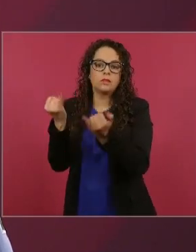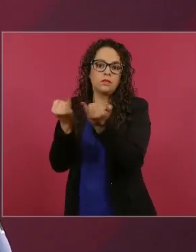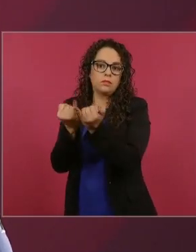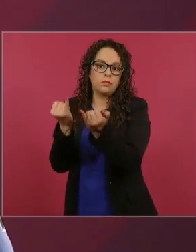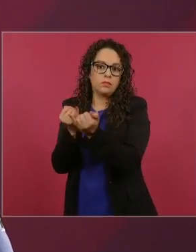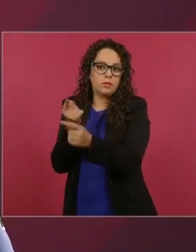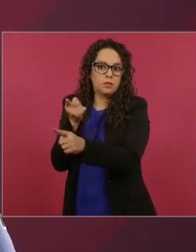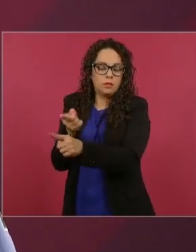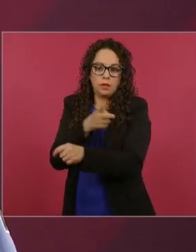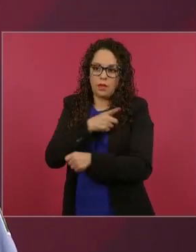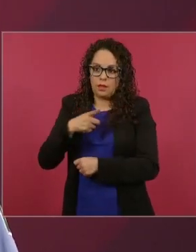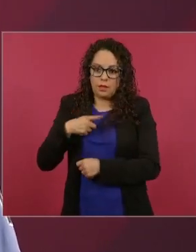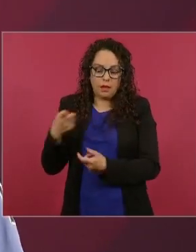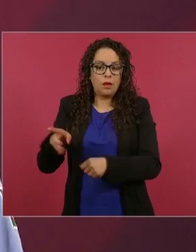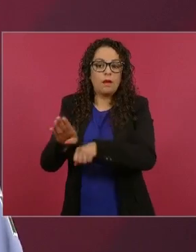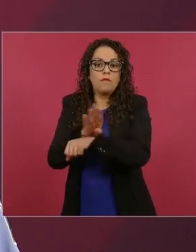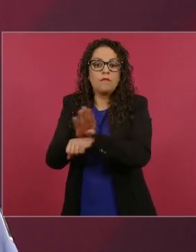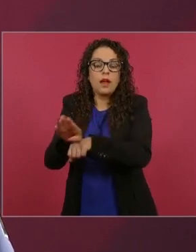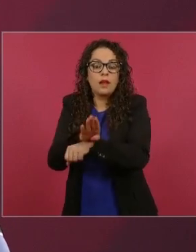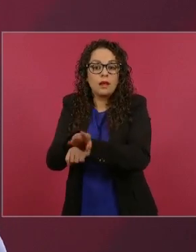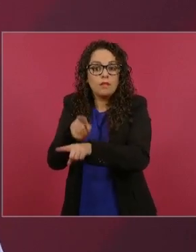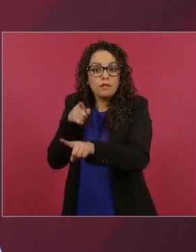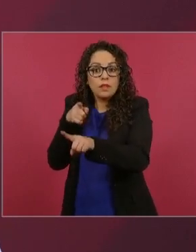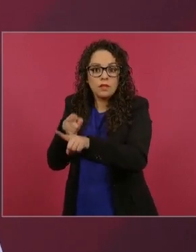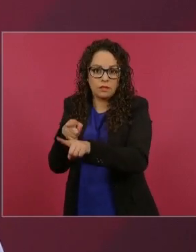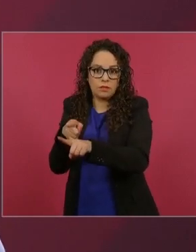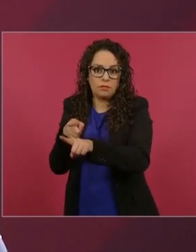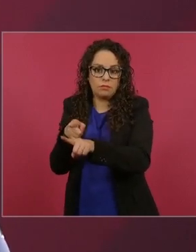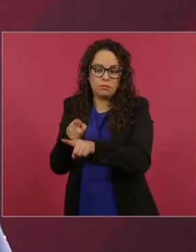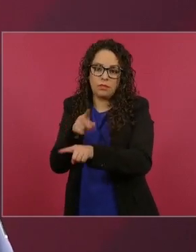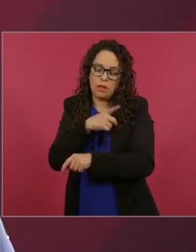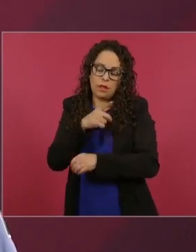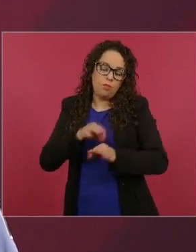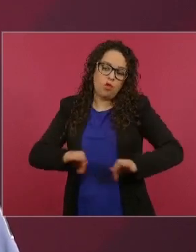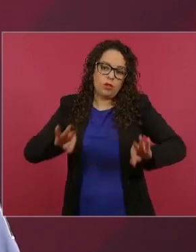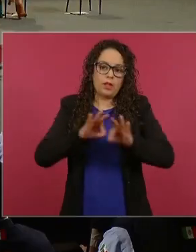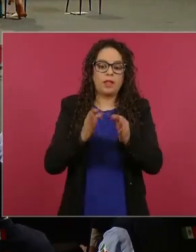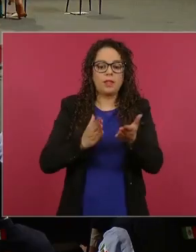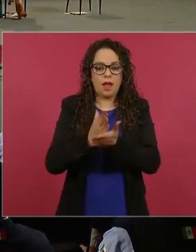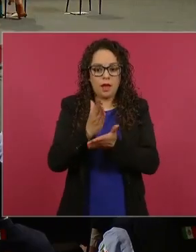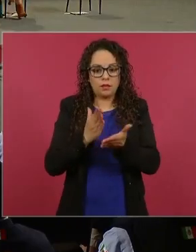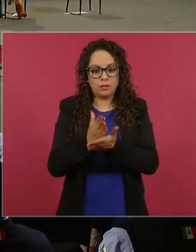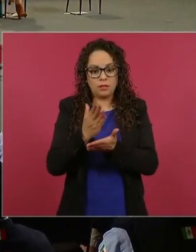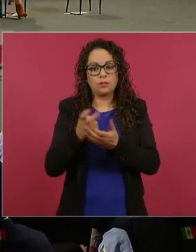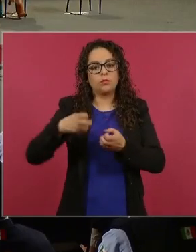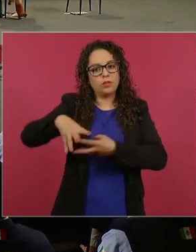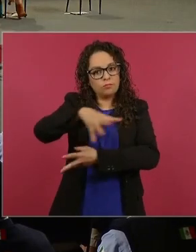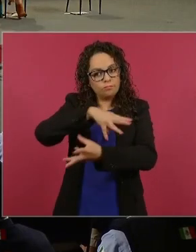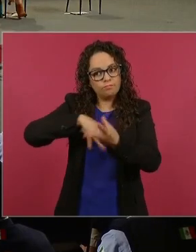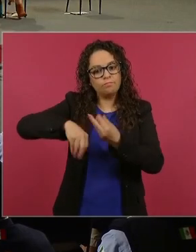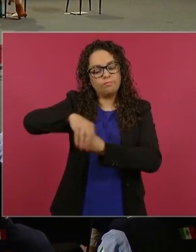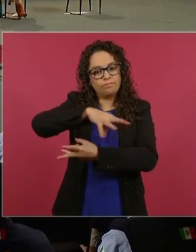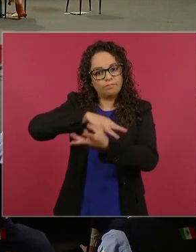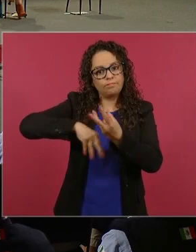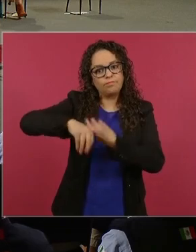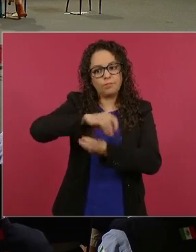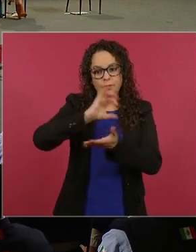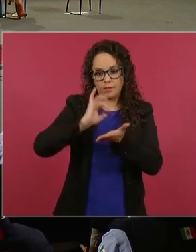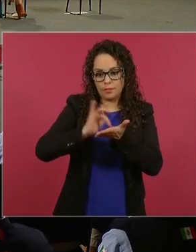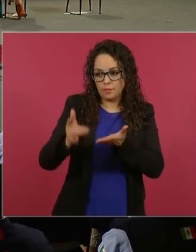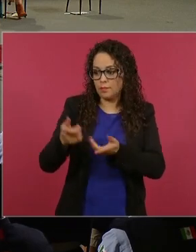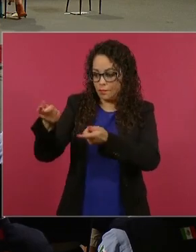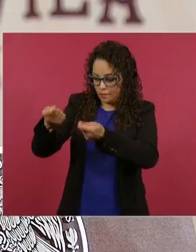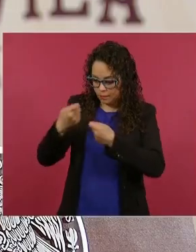beneficios ambientales. Y el compromiso es reconocer y retribuirles de forma justa todo lo que nos proporcionan la vida